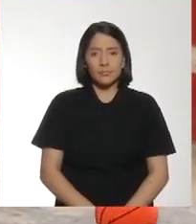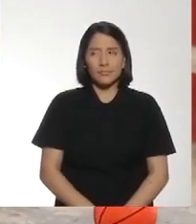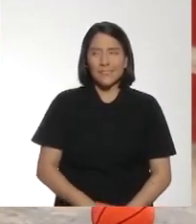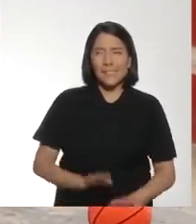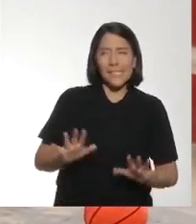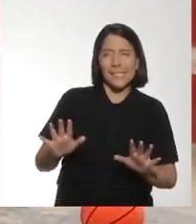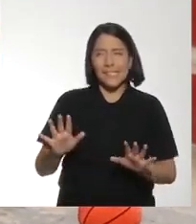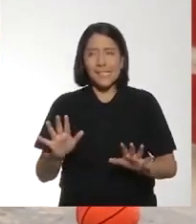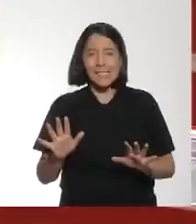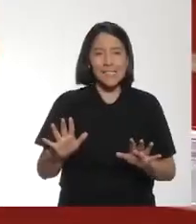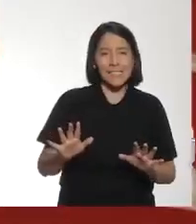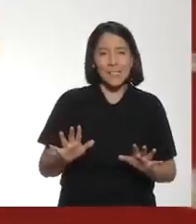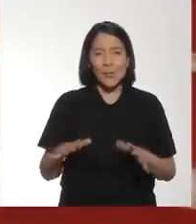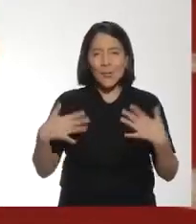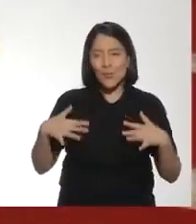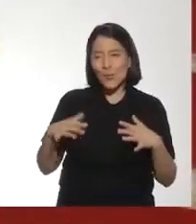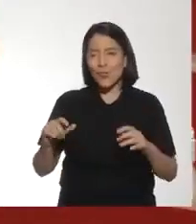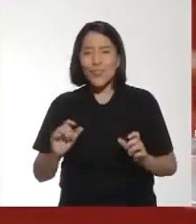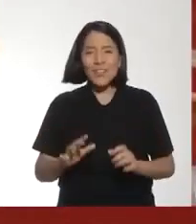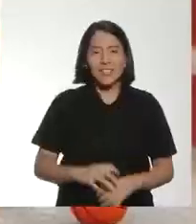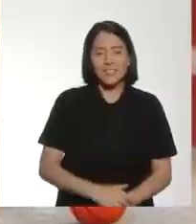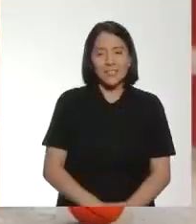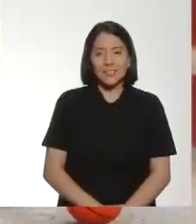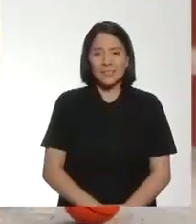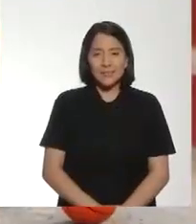¡Ajá! ¡No!